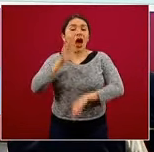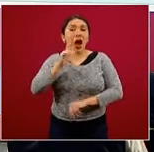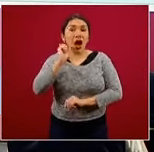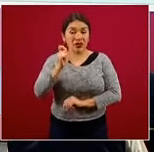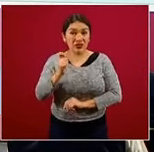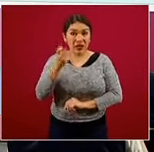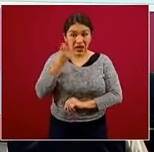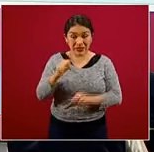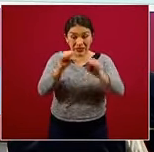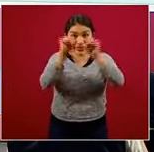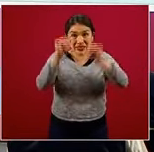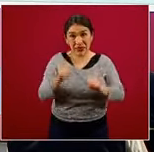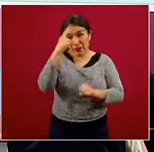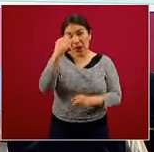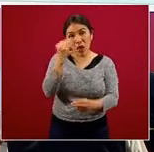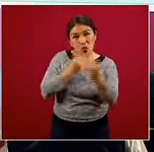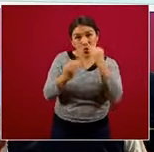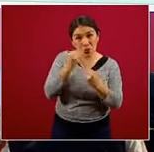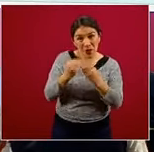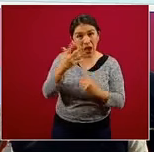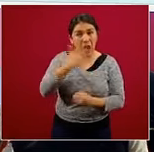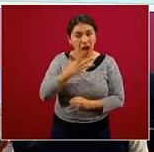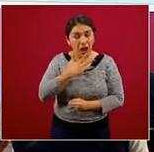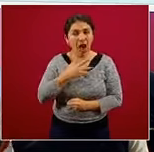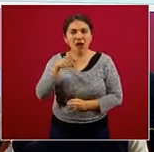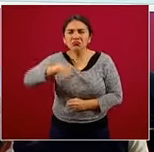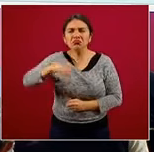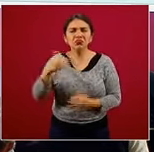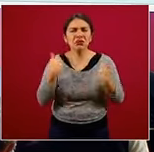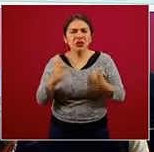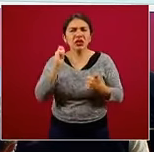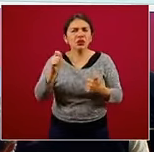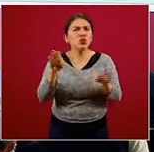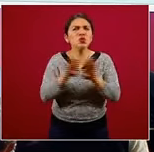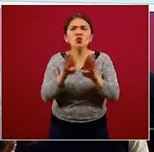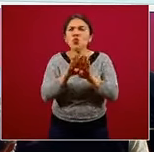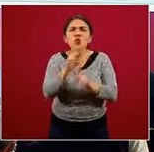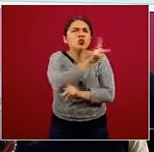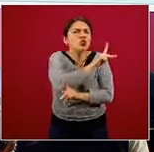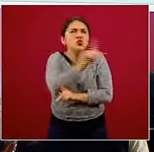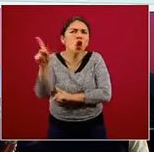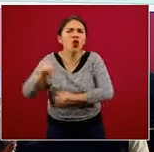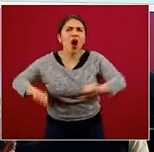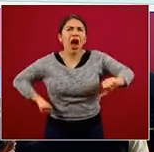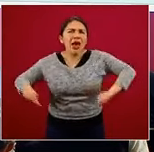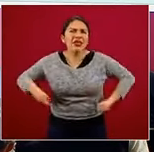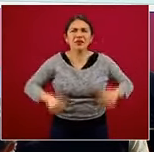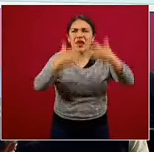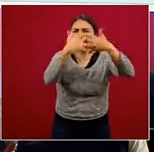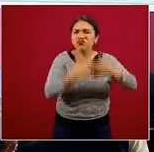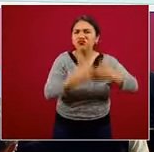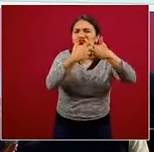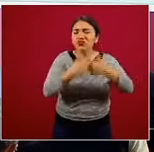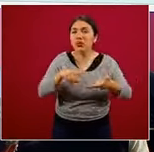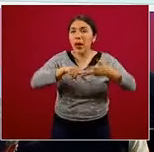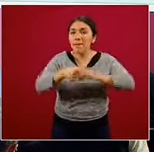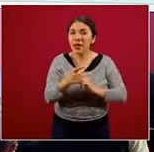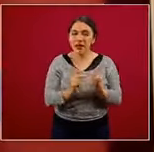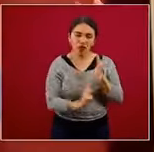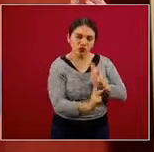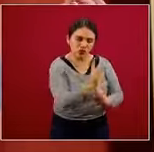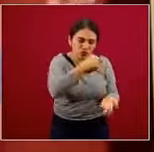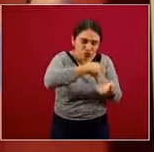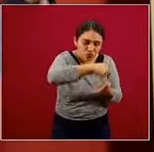que nuestro sistema alimentario, que se entiende por toda la cadena de actividades que van desde la